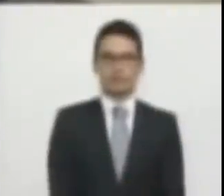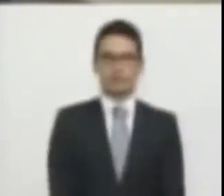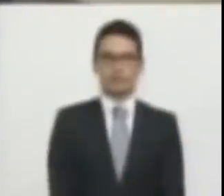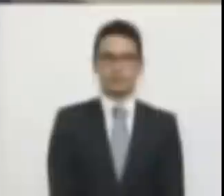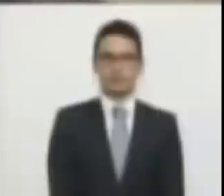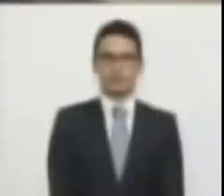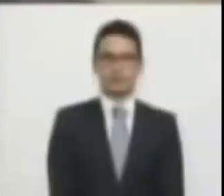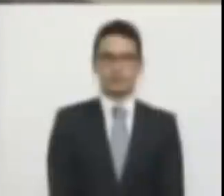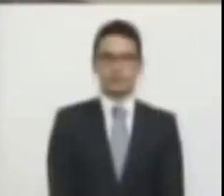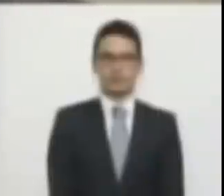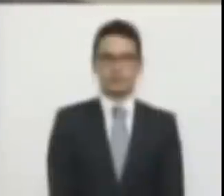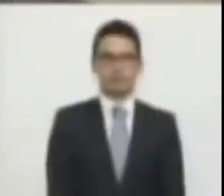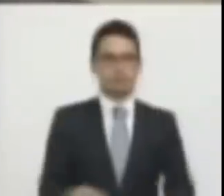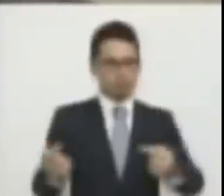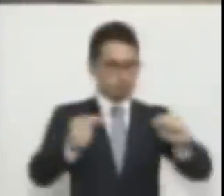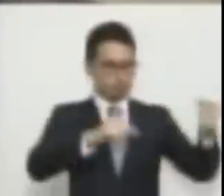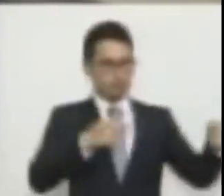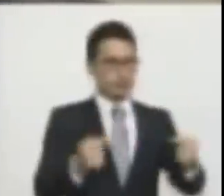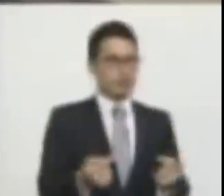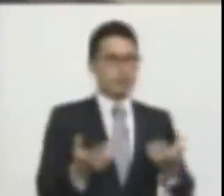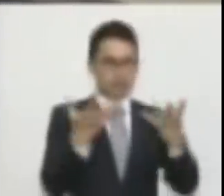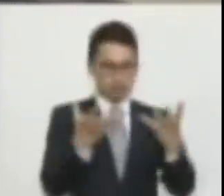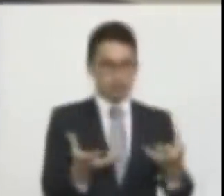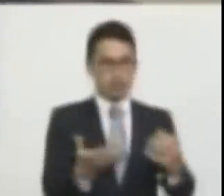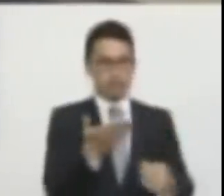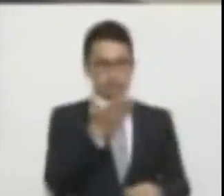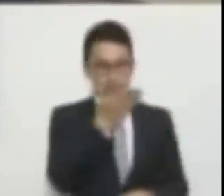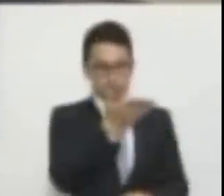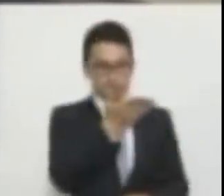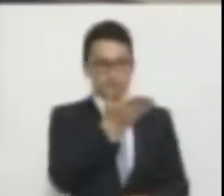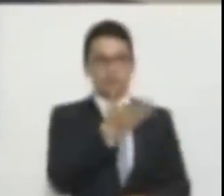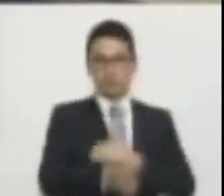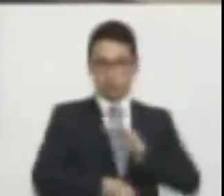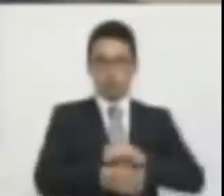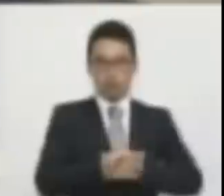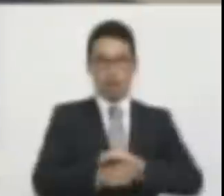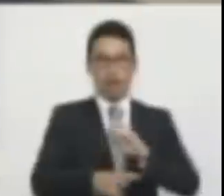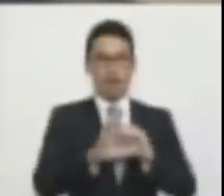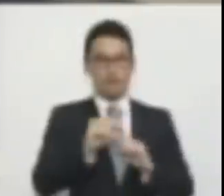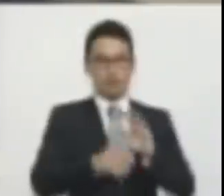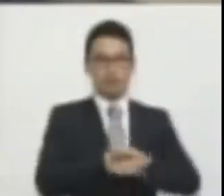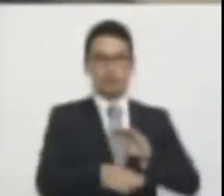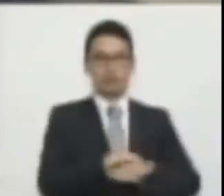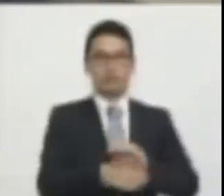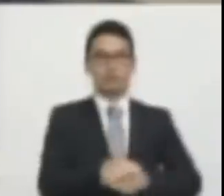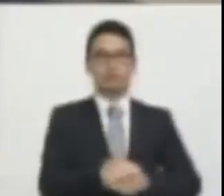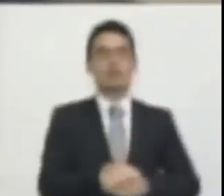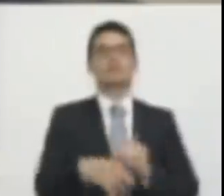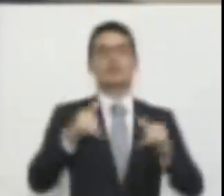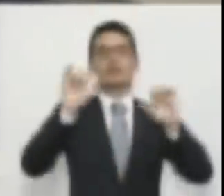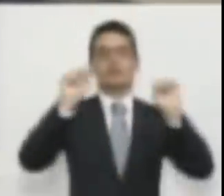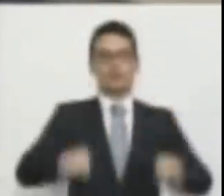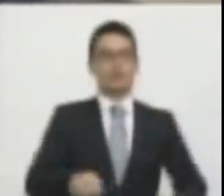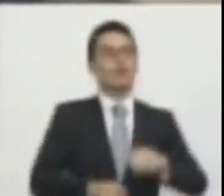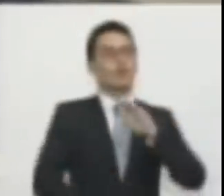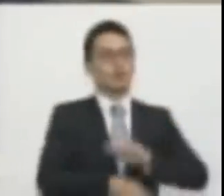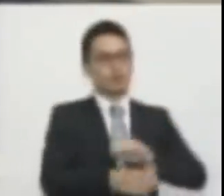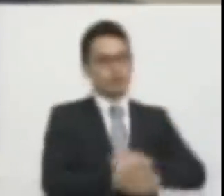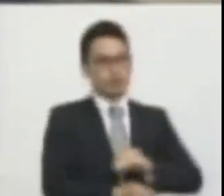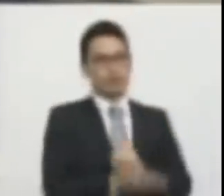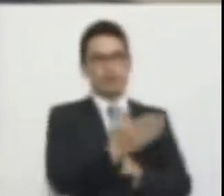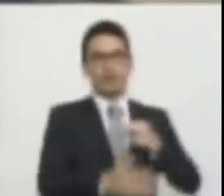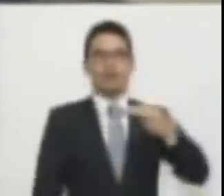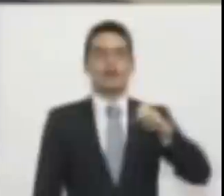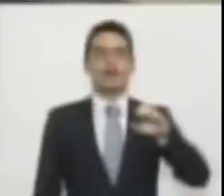Ponemos a consideración de la plenaria si quieren que el senador Gerlín continúe hablando. Aprobado. Continúe, senador